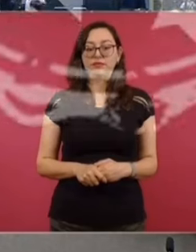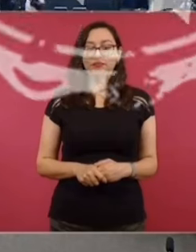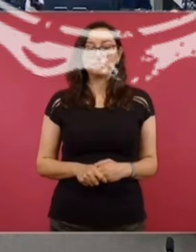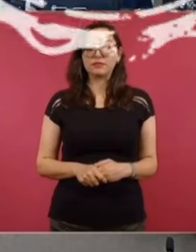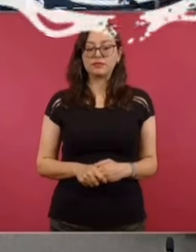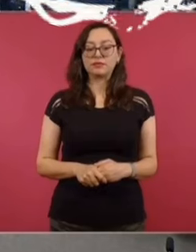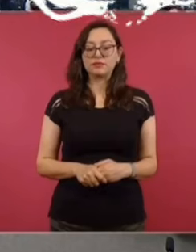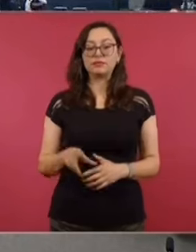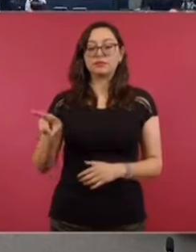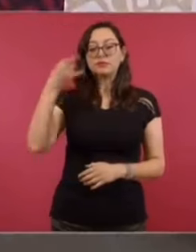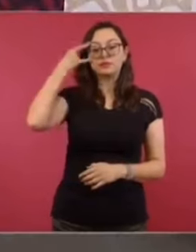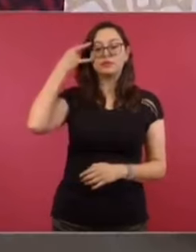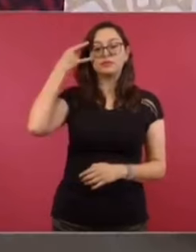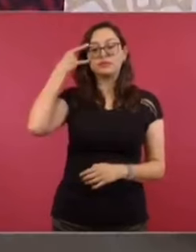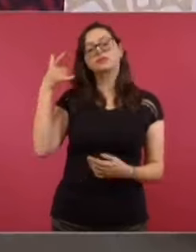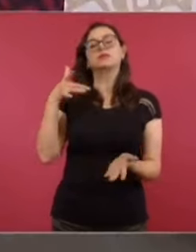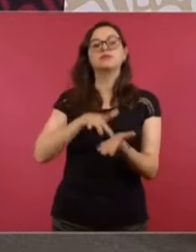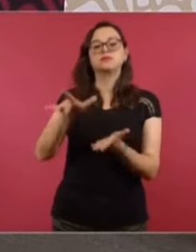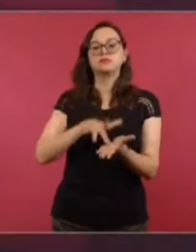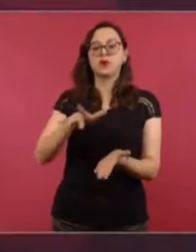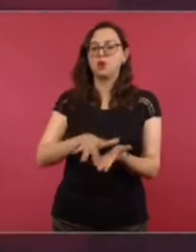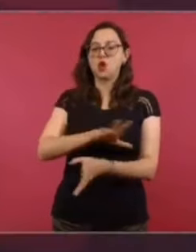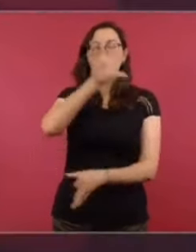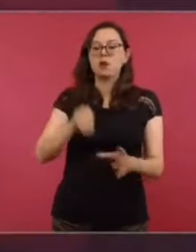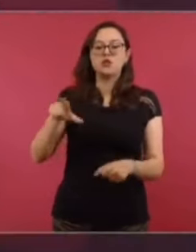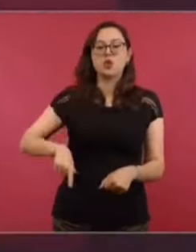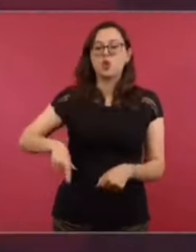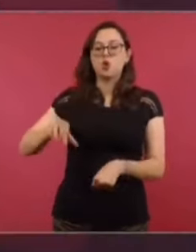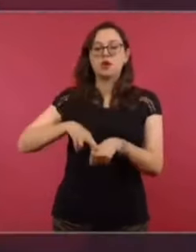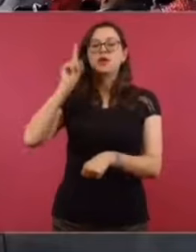Al asunto de Campeche, todo nuestro apoyo a Laida Sanzores.